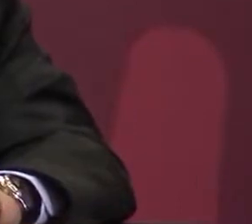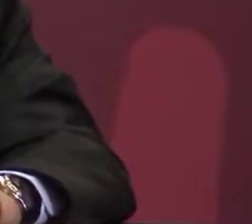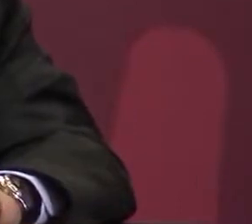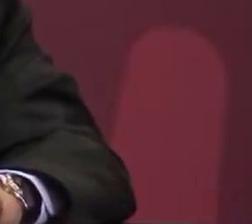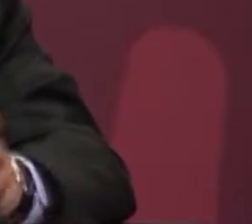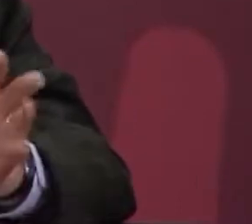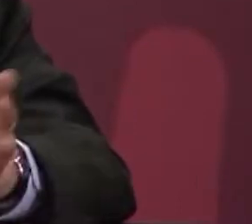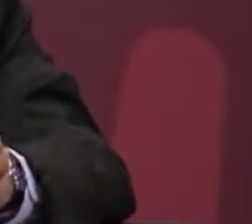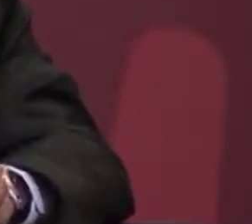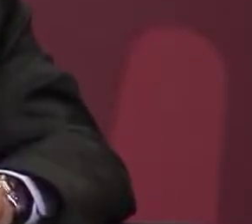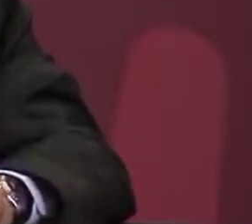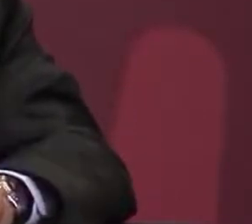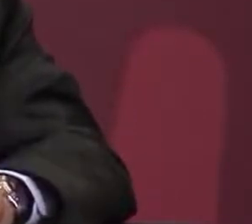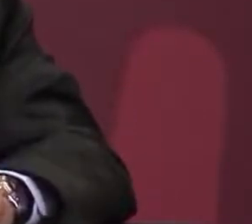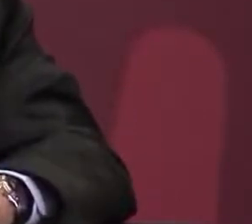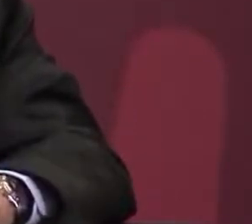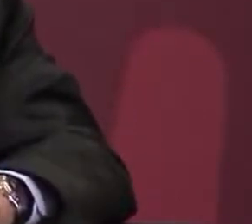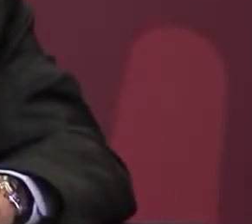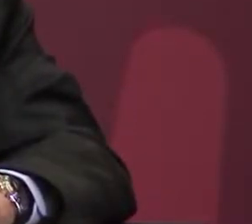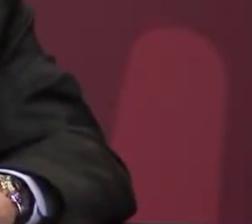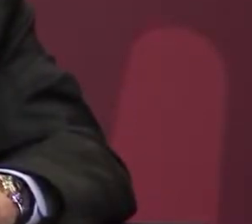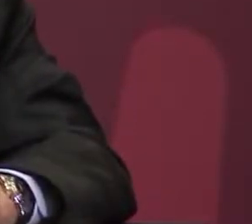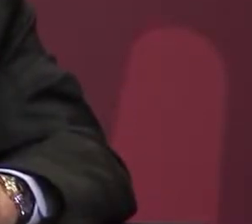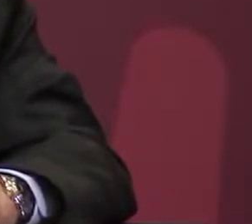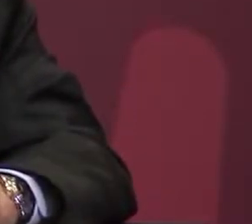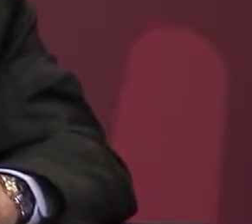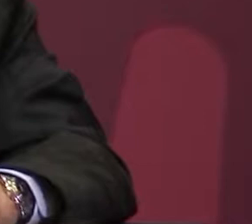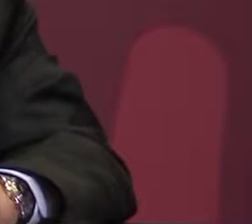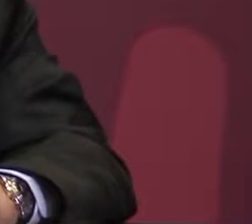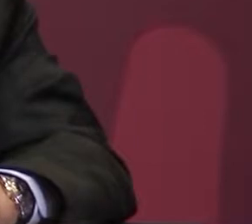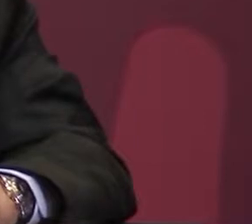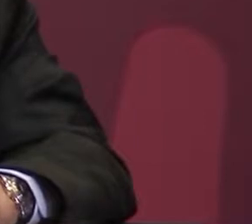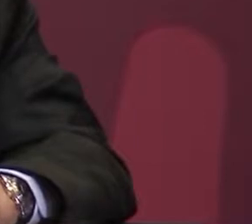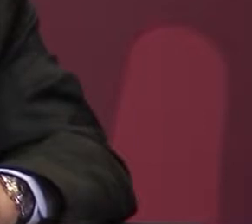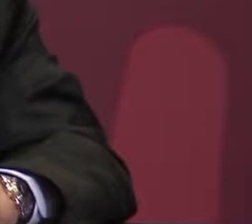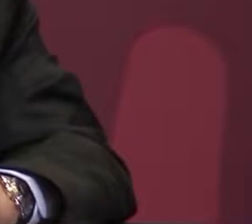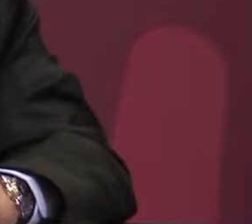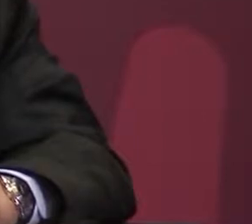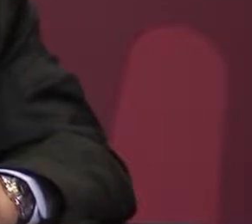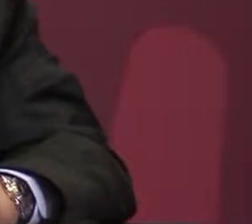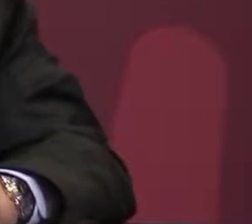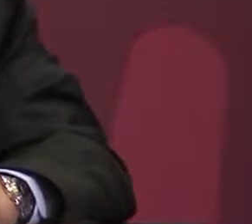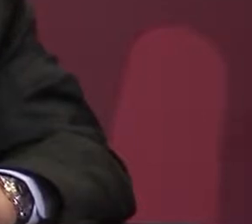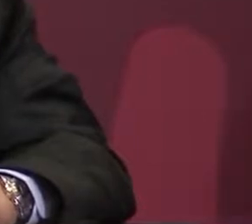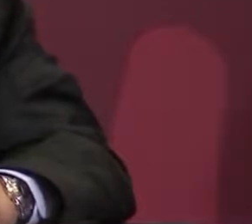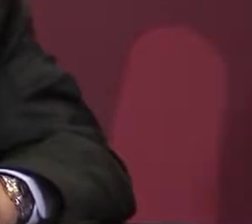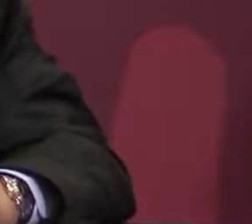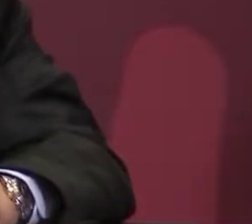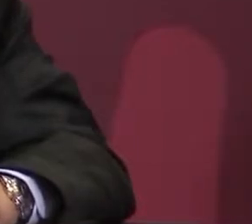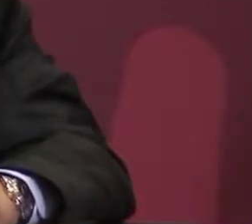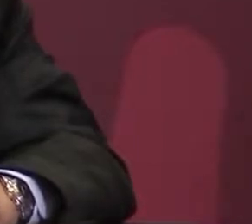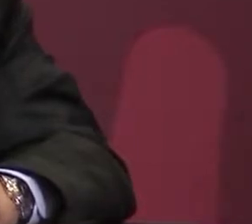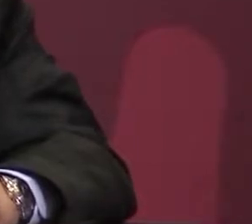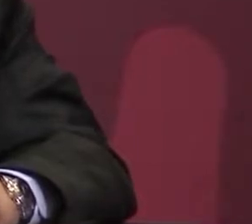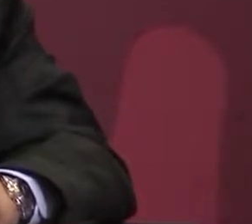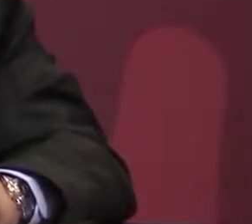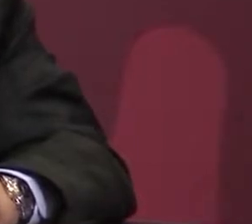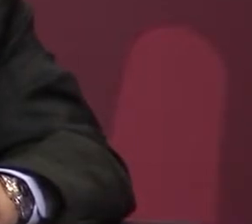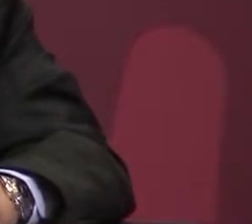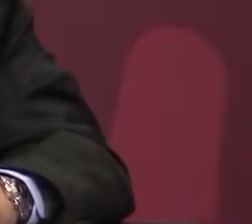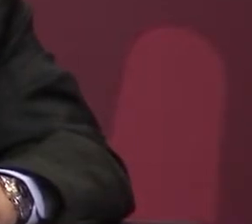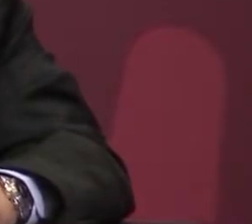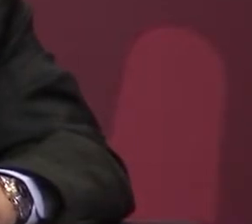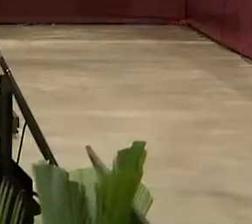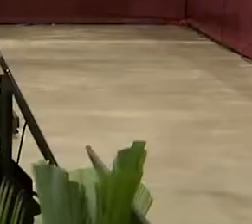presidente, estamos aquí reunidos los integrantes del gabinete del gobierno federal para presentar el